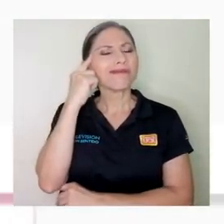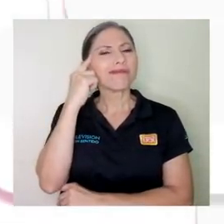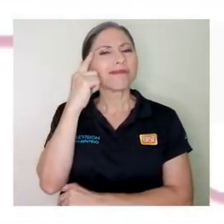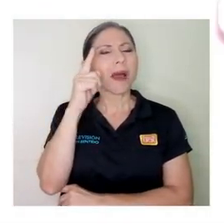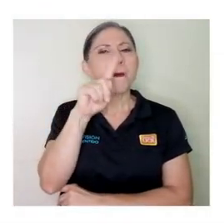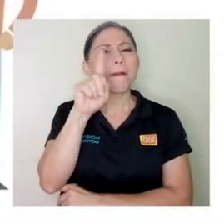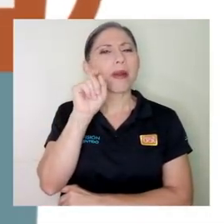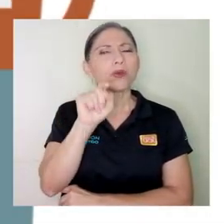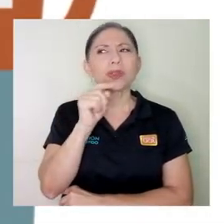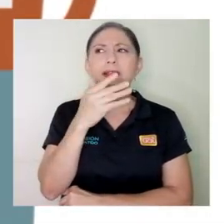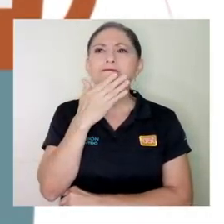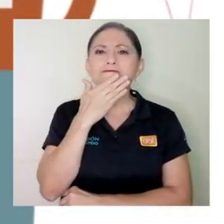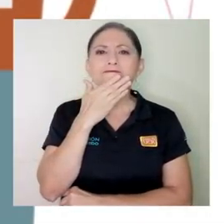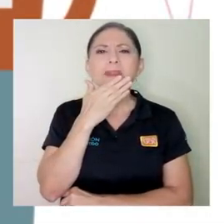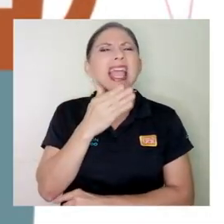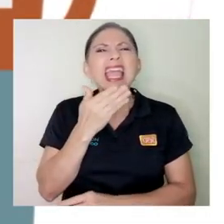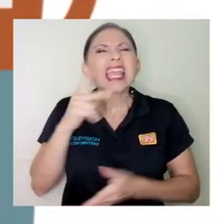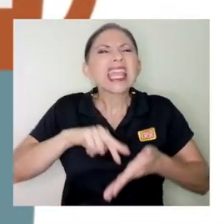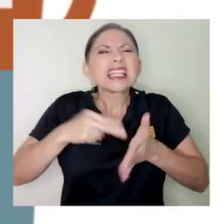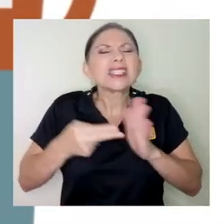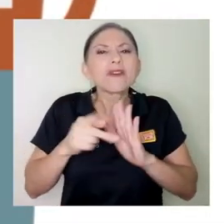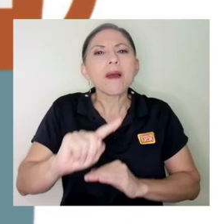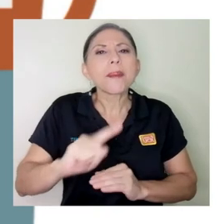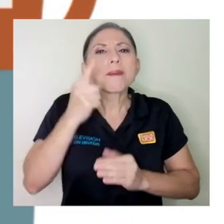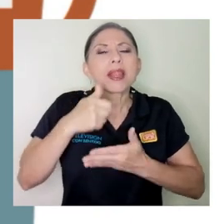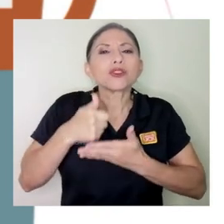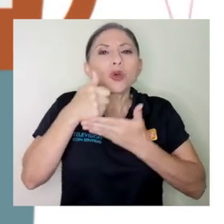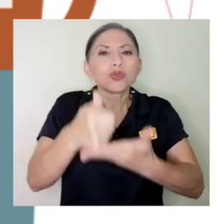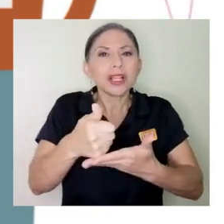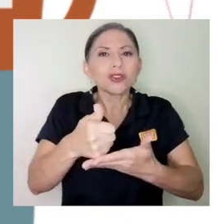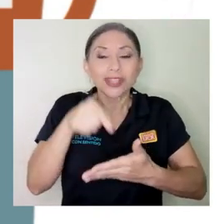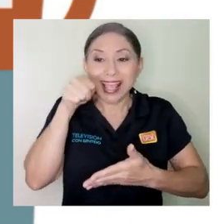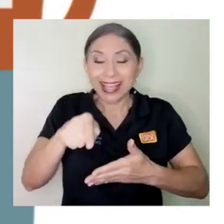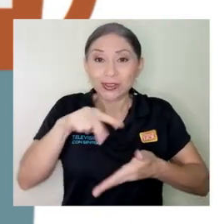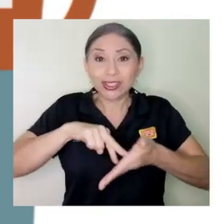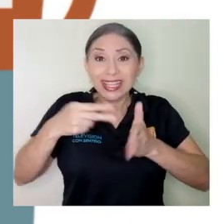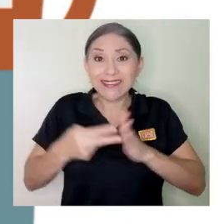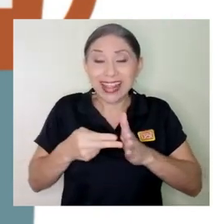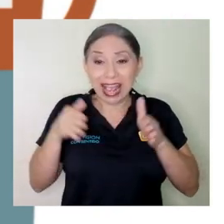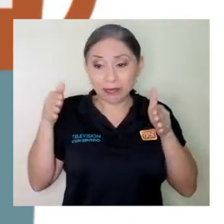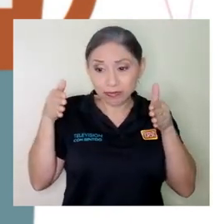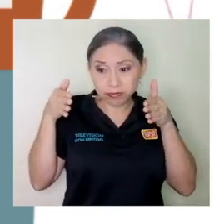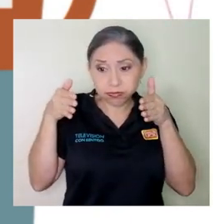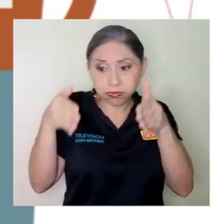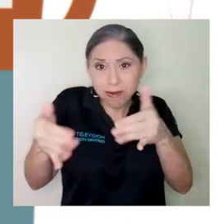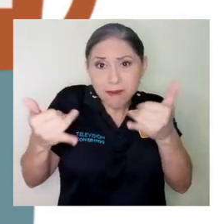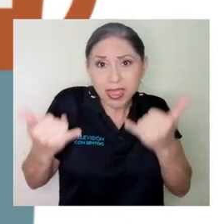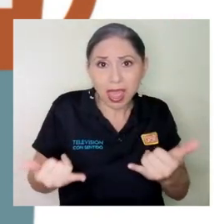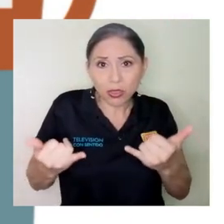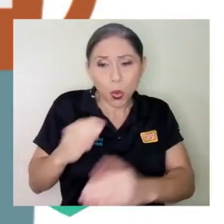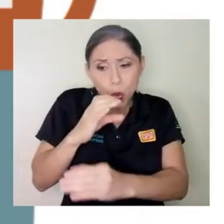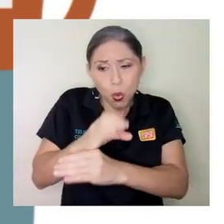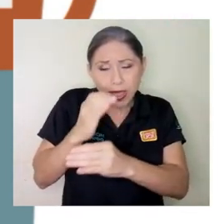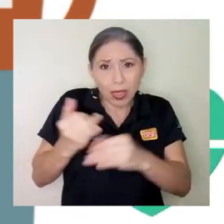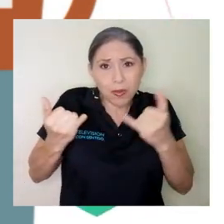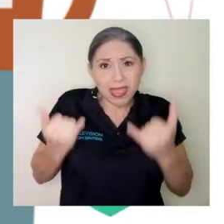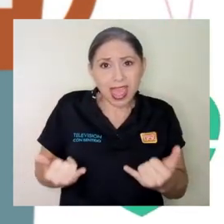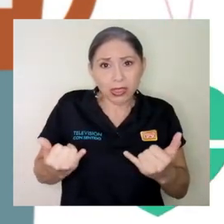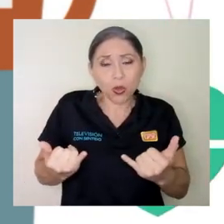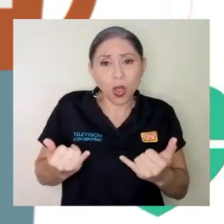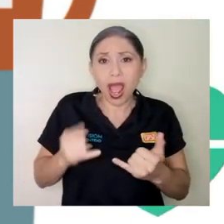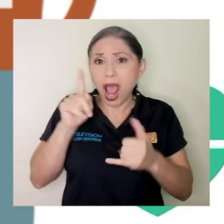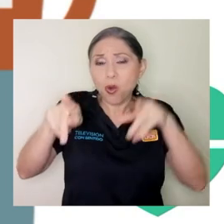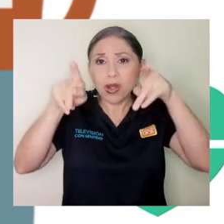preguntará usted ¿qué son los primeros auxilios? Se entiende por primeros auxilios el abordaje y cuidado inmediato que se le brinda a una persona